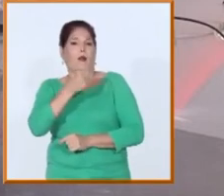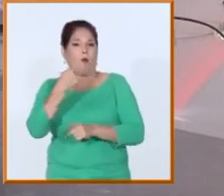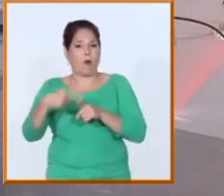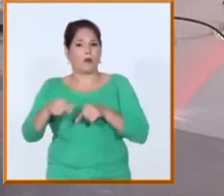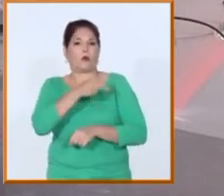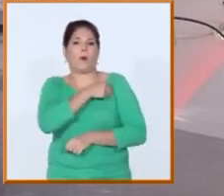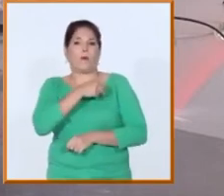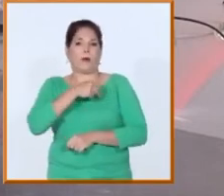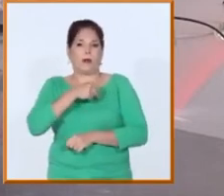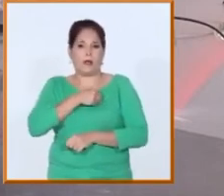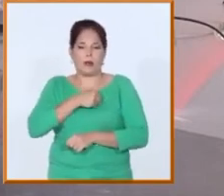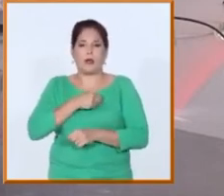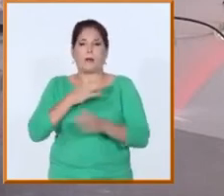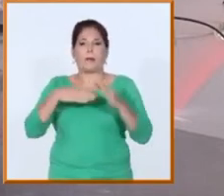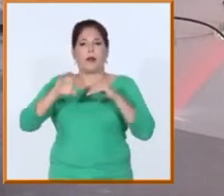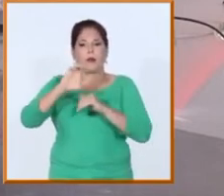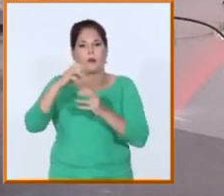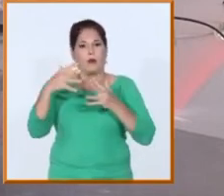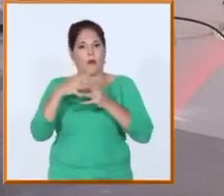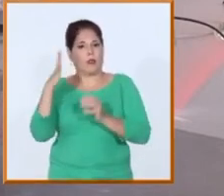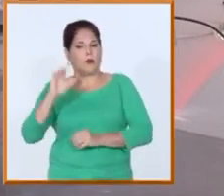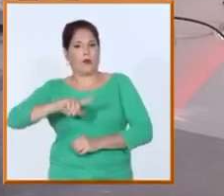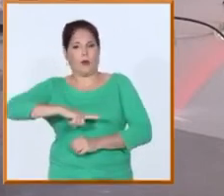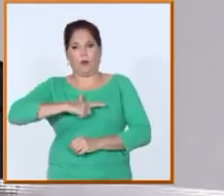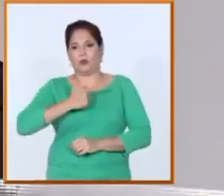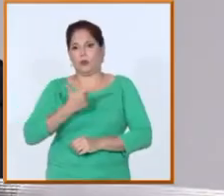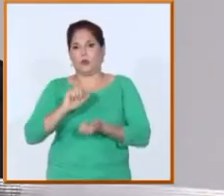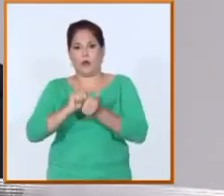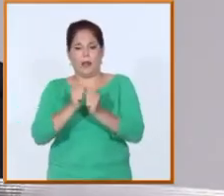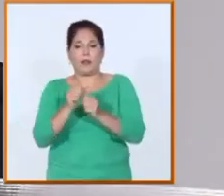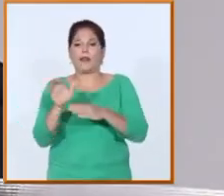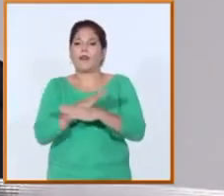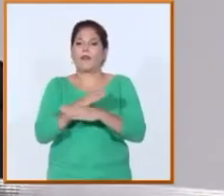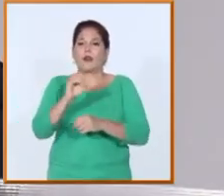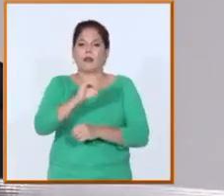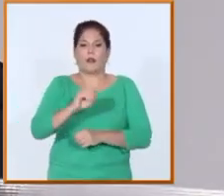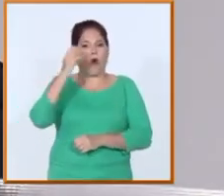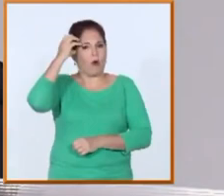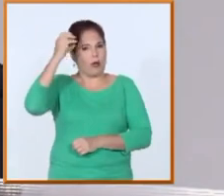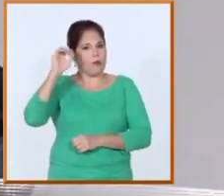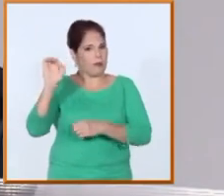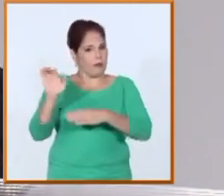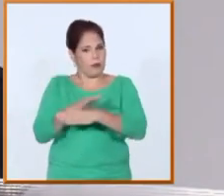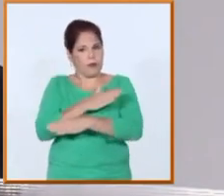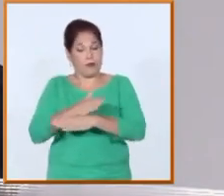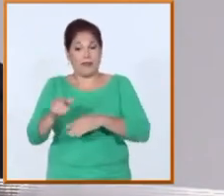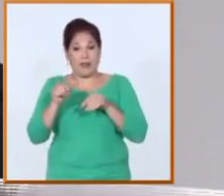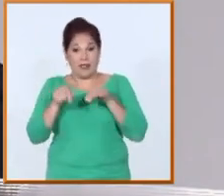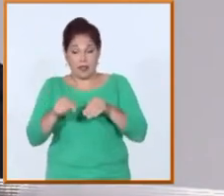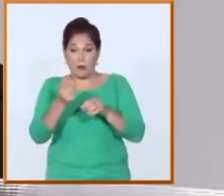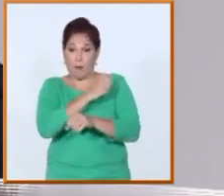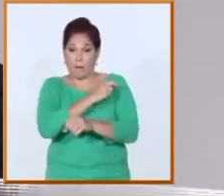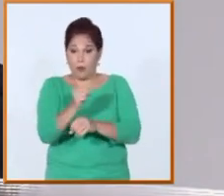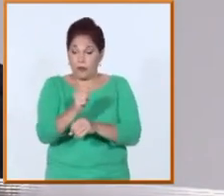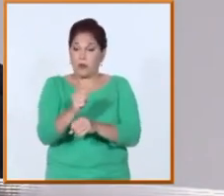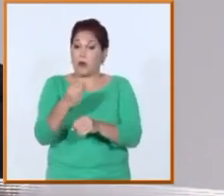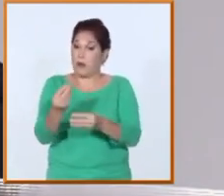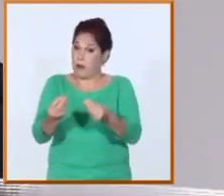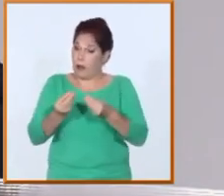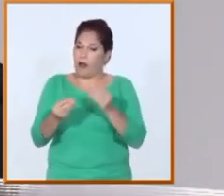Ministerio de Relaciones Exteriores, Cultura, el INDEL, etcétera. Y eso, realmente para nosotros ese claustro ha sido una fortaleza.